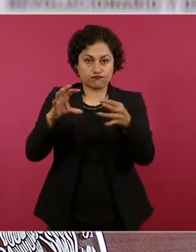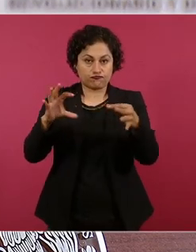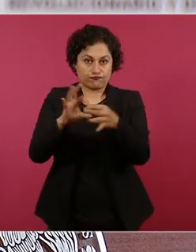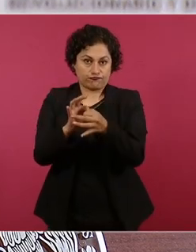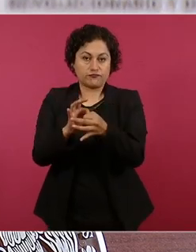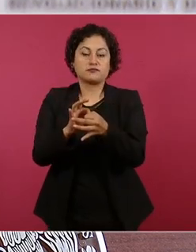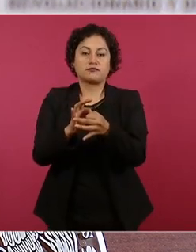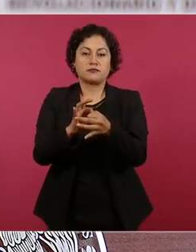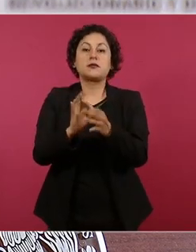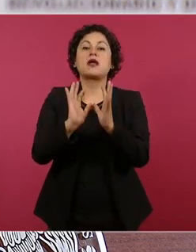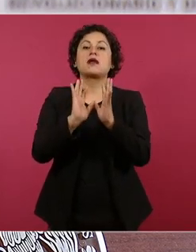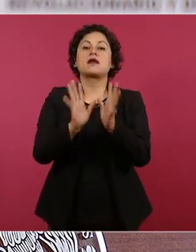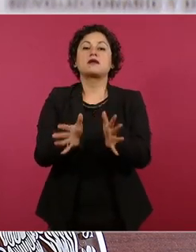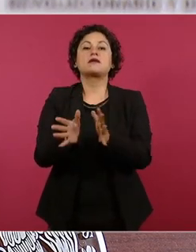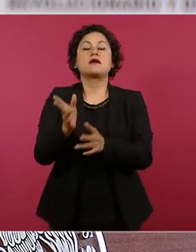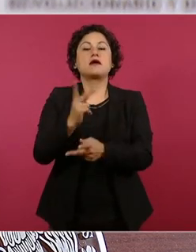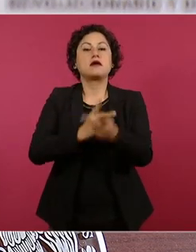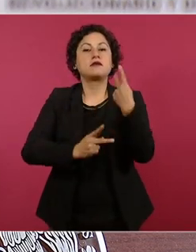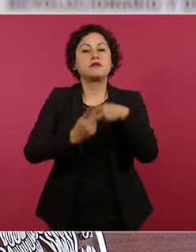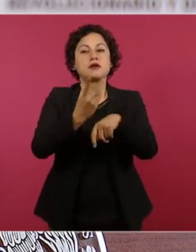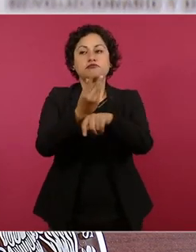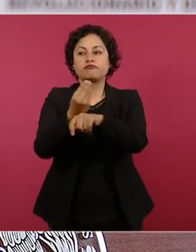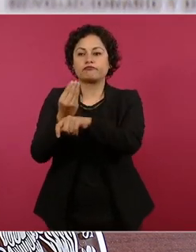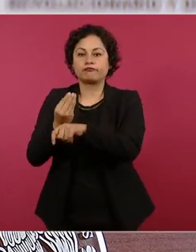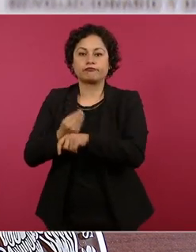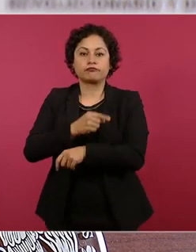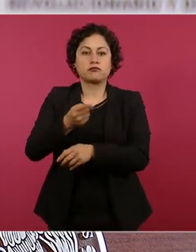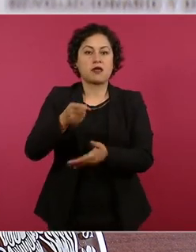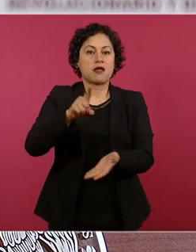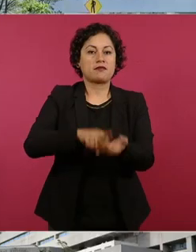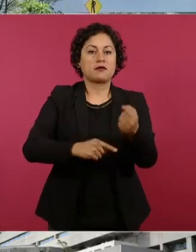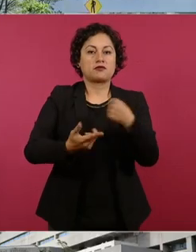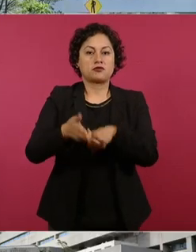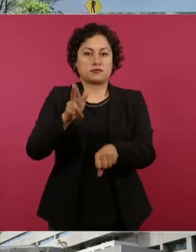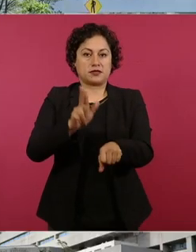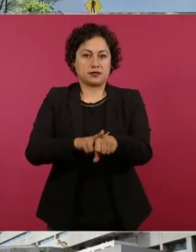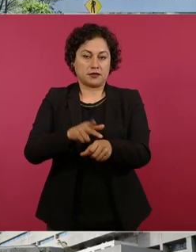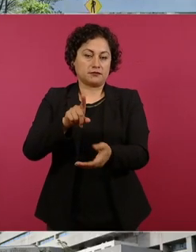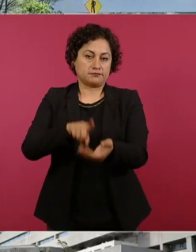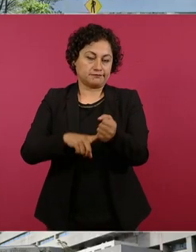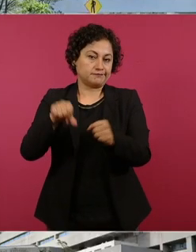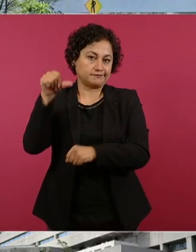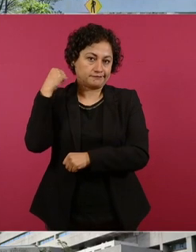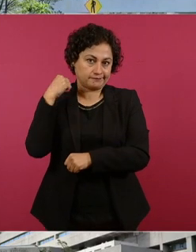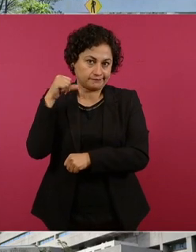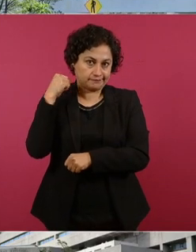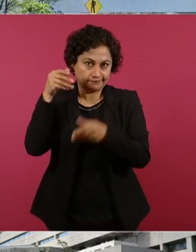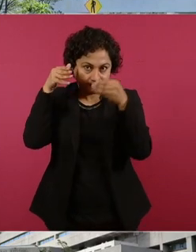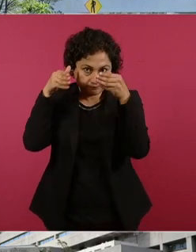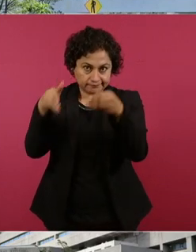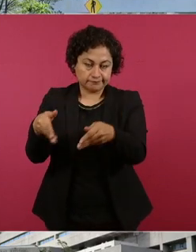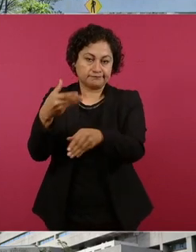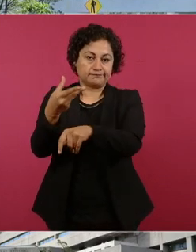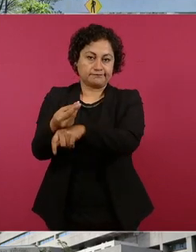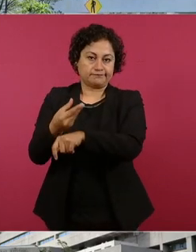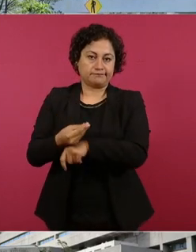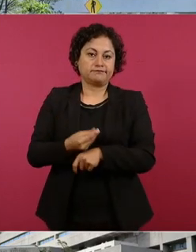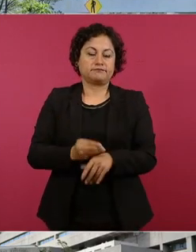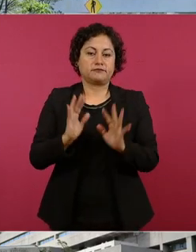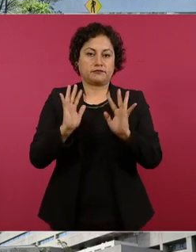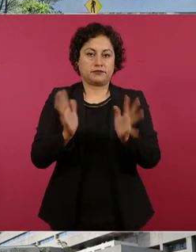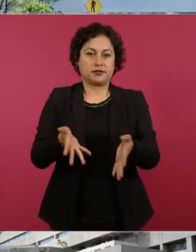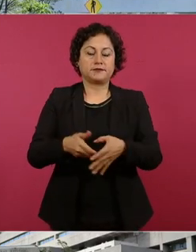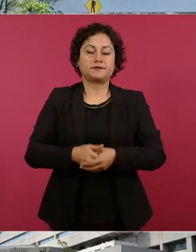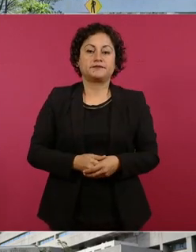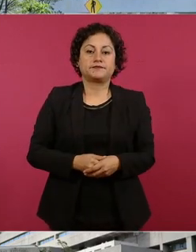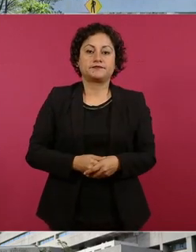diversos hospitales de región, ahí en Acapulco principalmente. Y también en